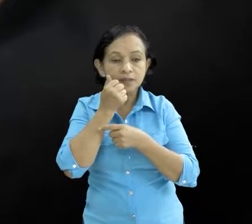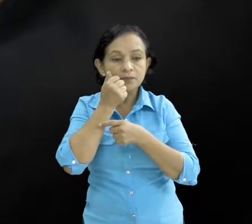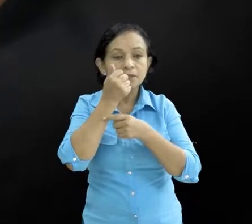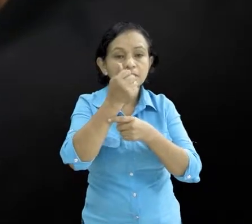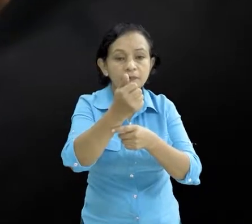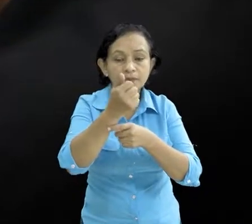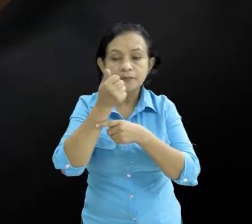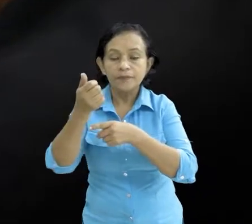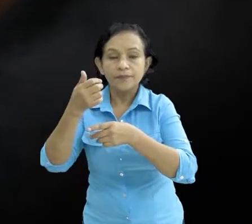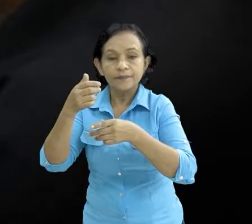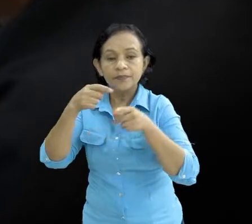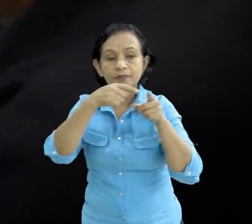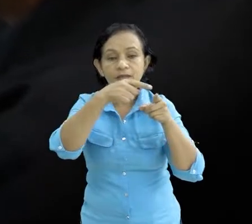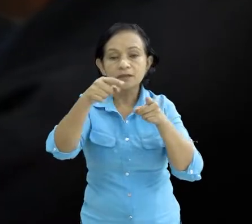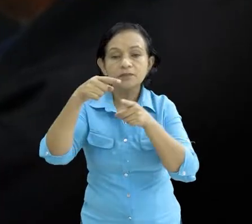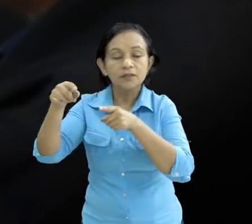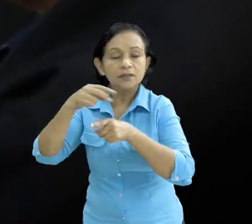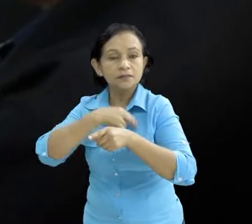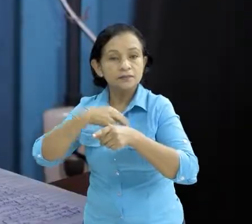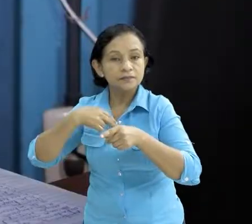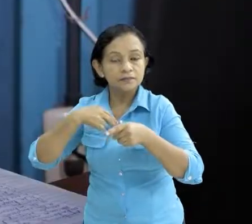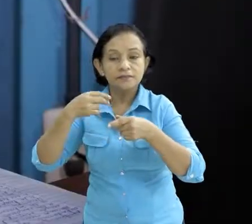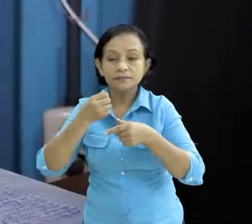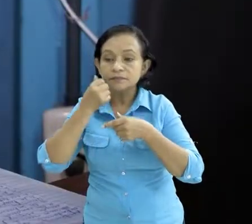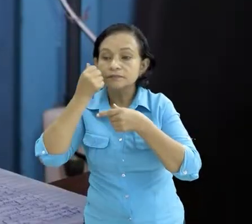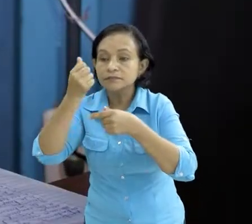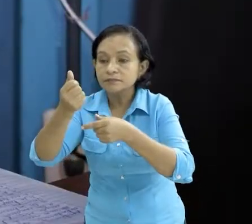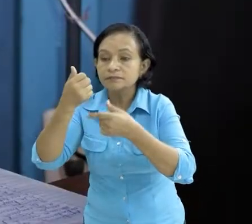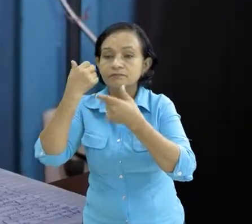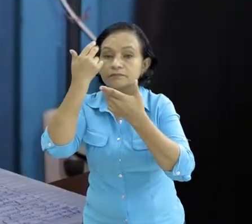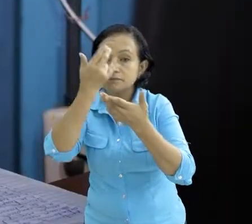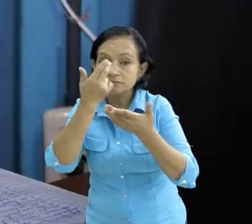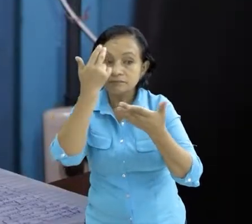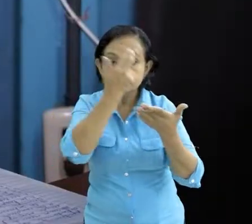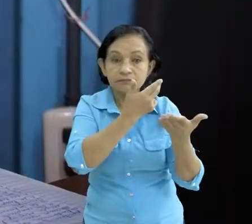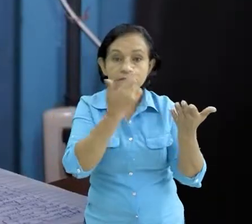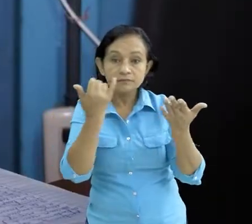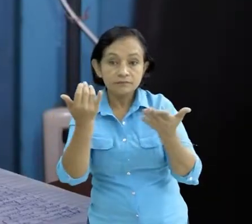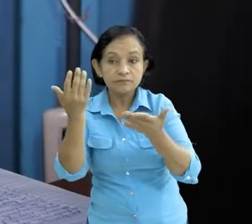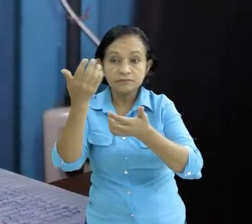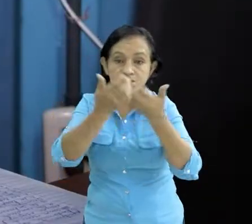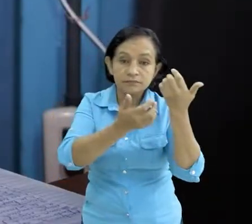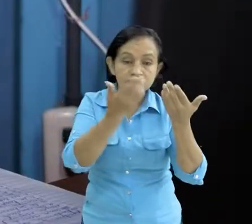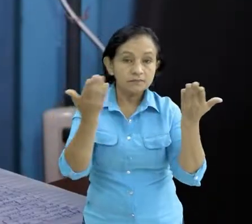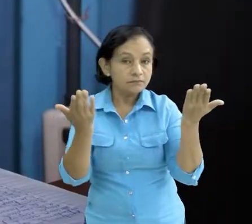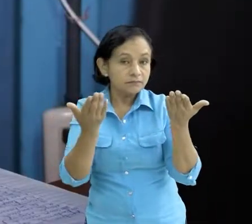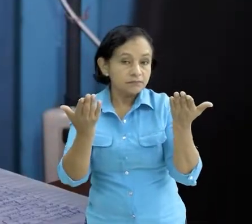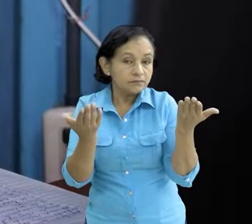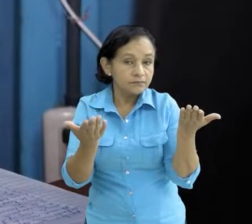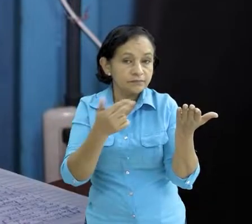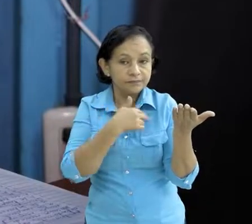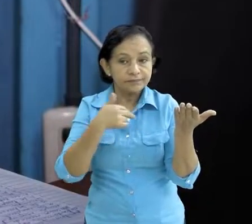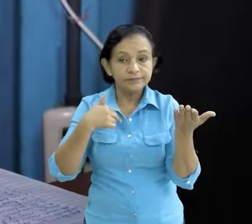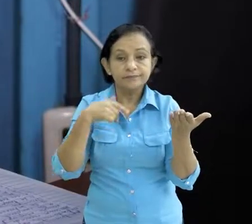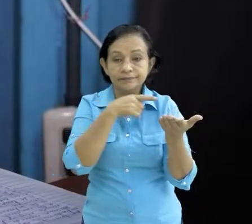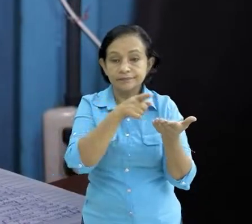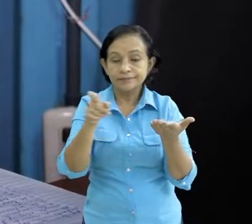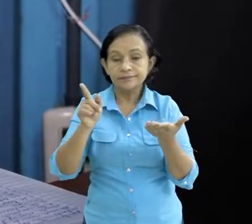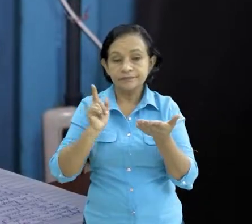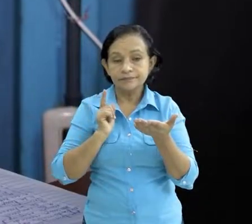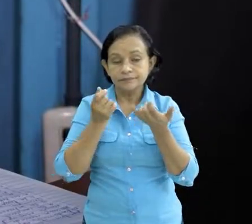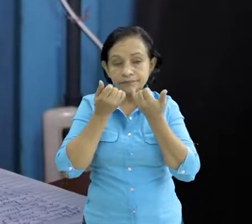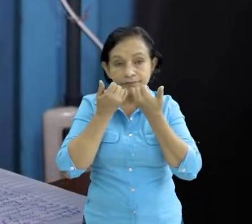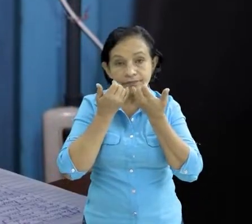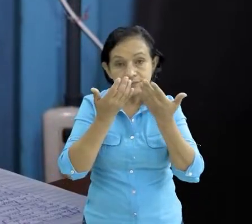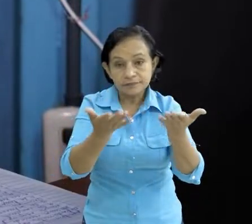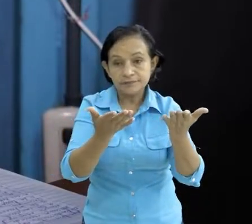los roles de los municipios y comenzamos a llamar a la gente para ver si hay alguna incidencia pues lógicamente que ellos también ya tienen esa información